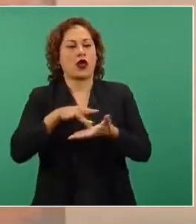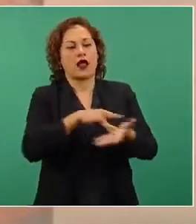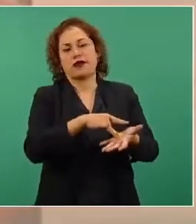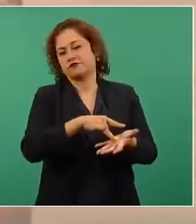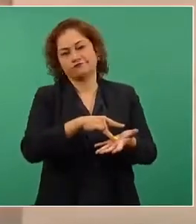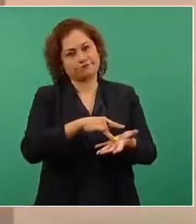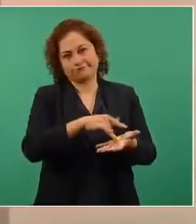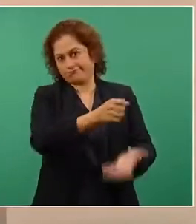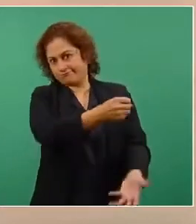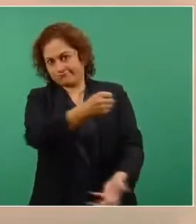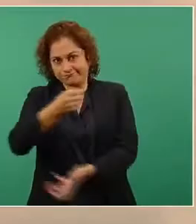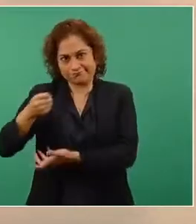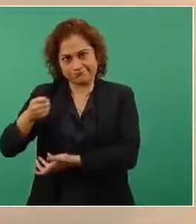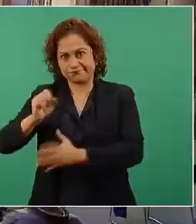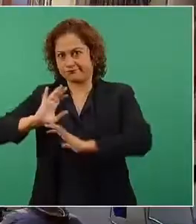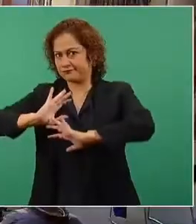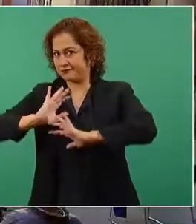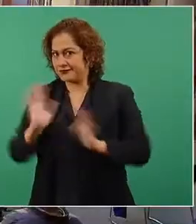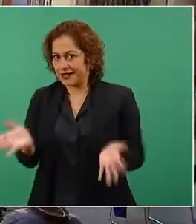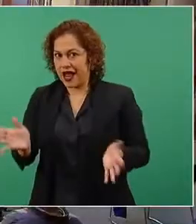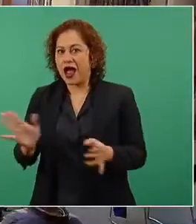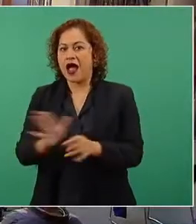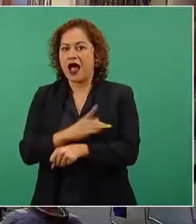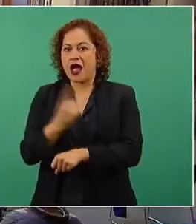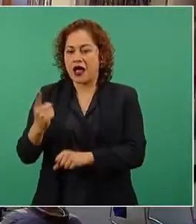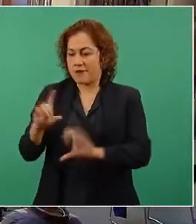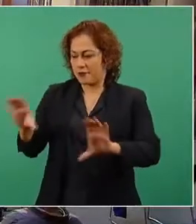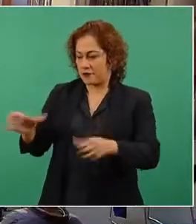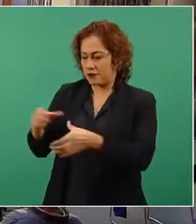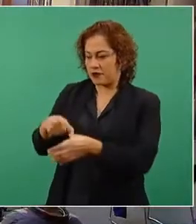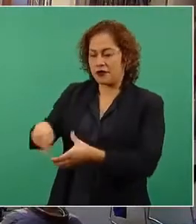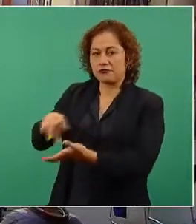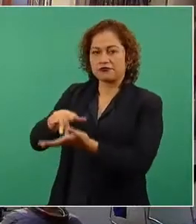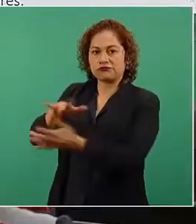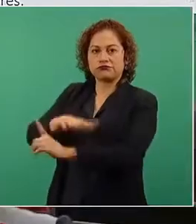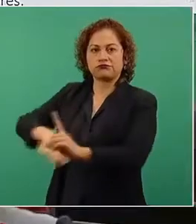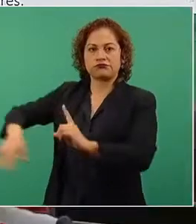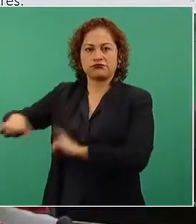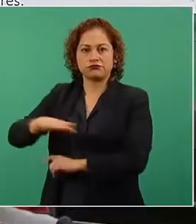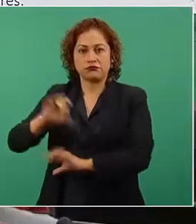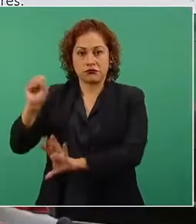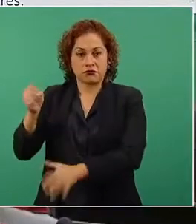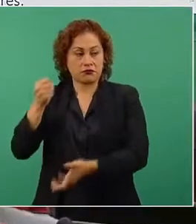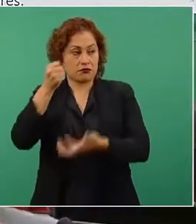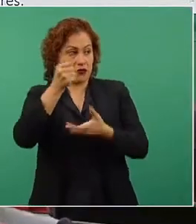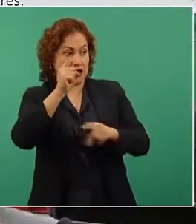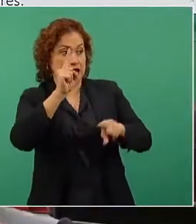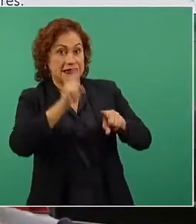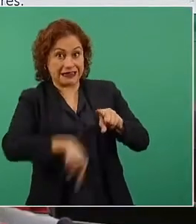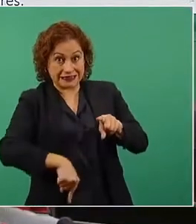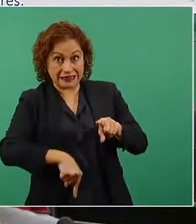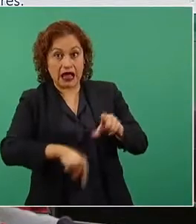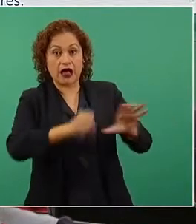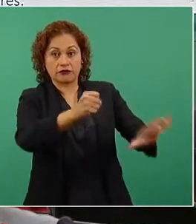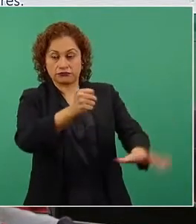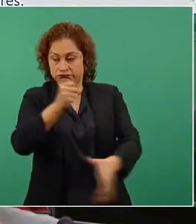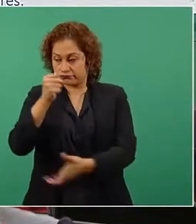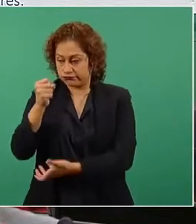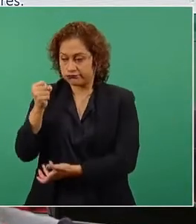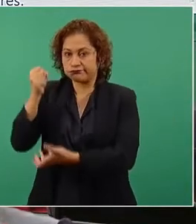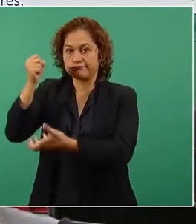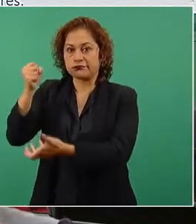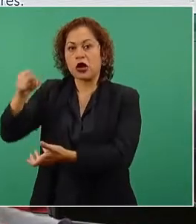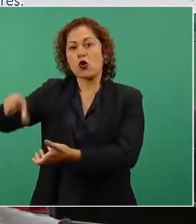un competidor que esté subsidiando a los demás. Esos subsidios o eliminarlos, pues implica recuperar recursos a la hacienda pública,